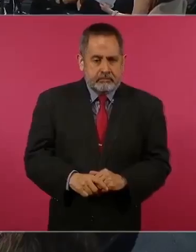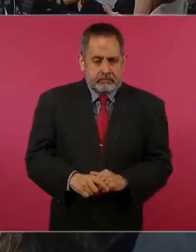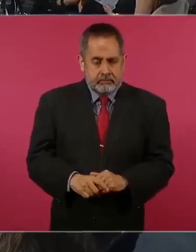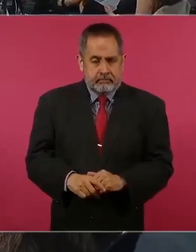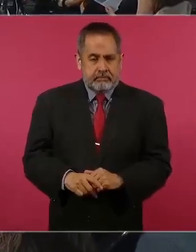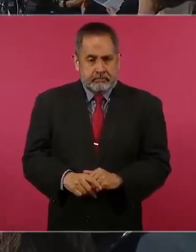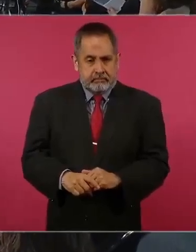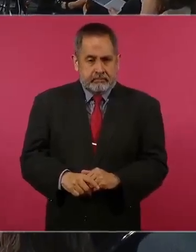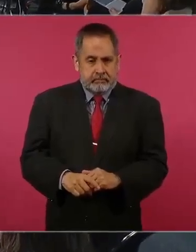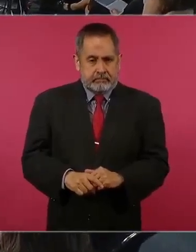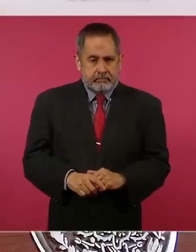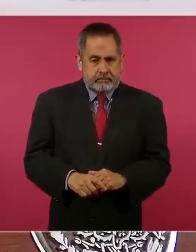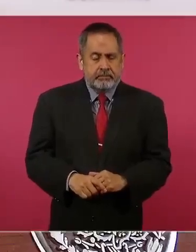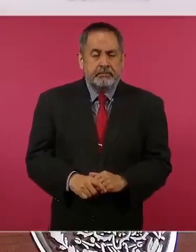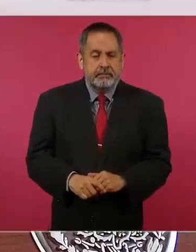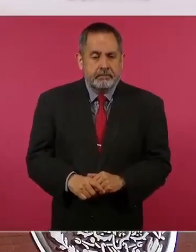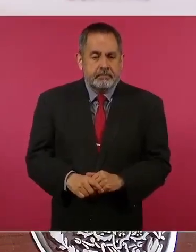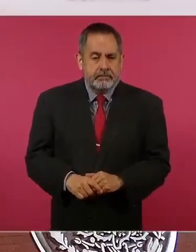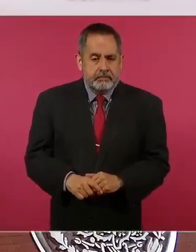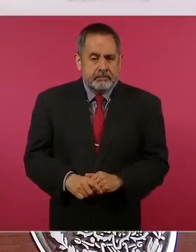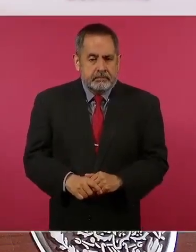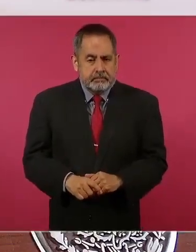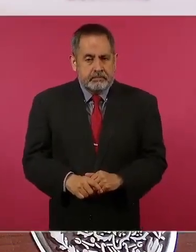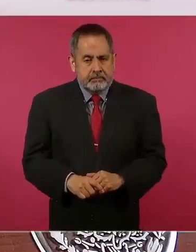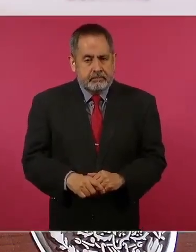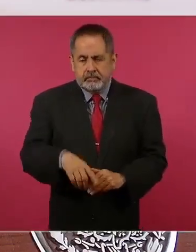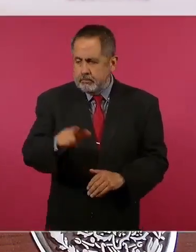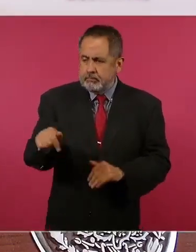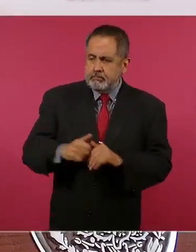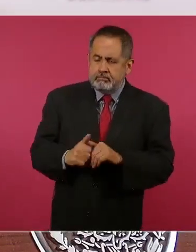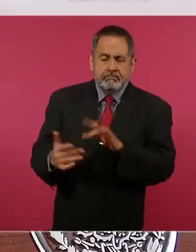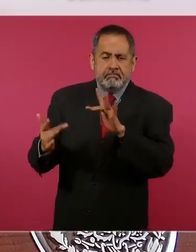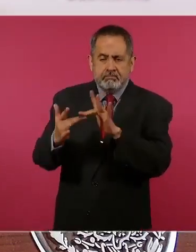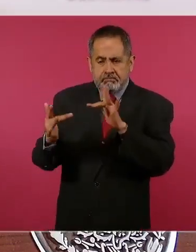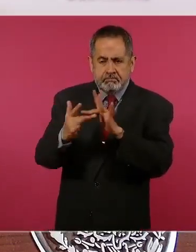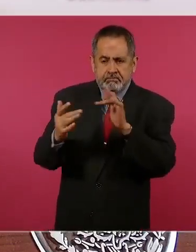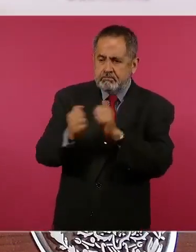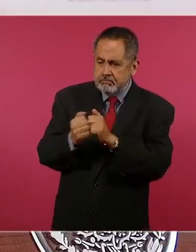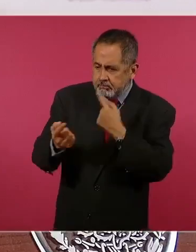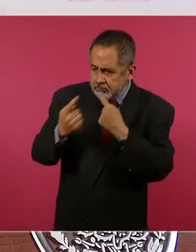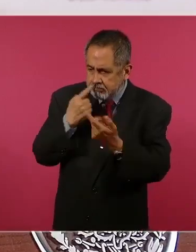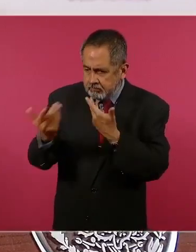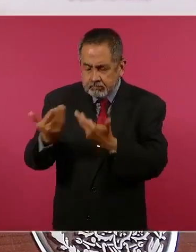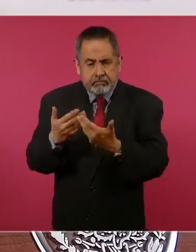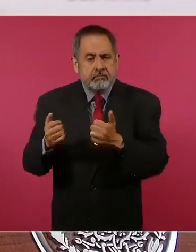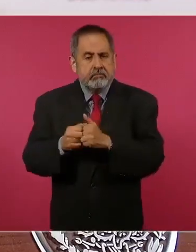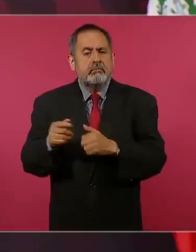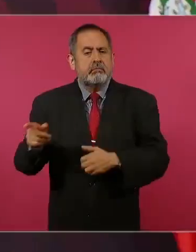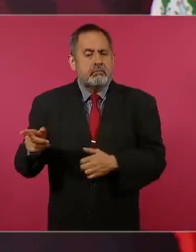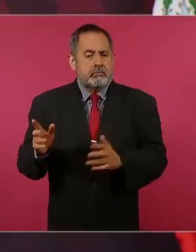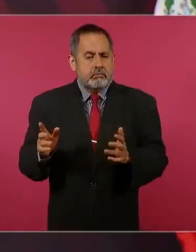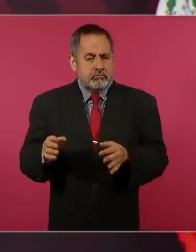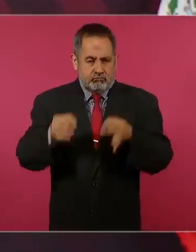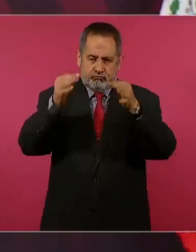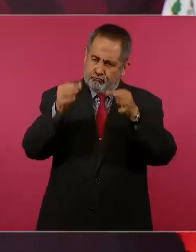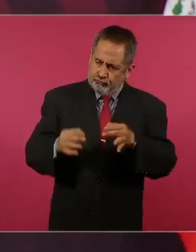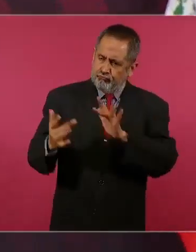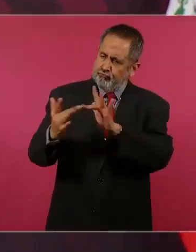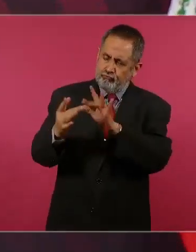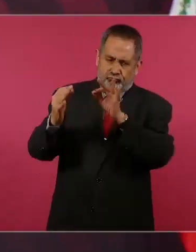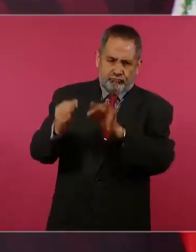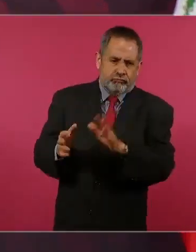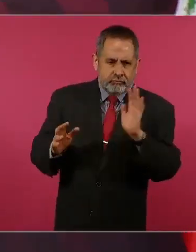establecer comunicación, vamos a decir formal, porque